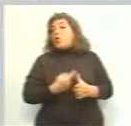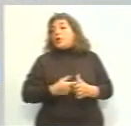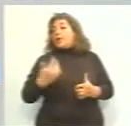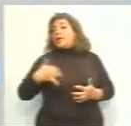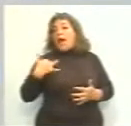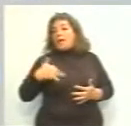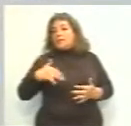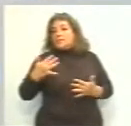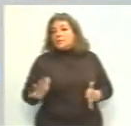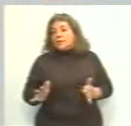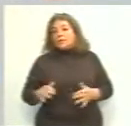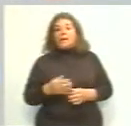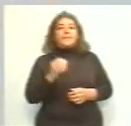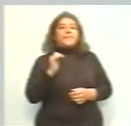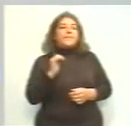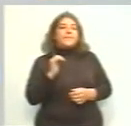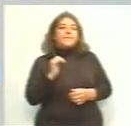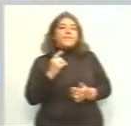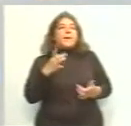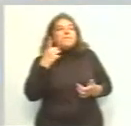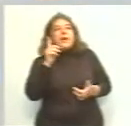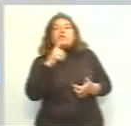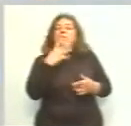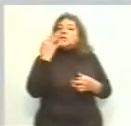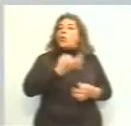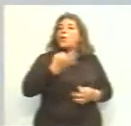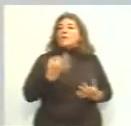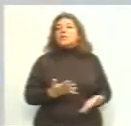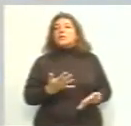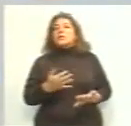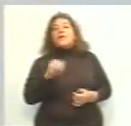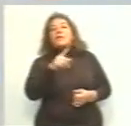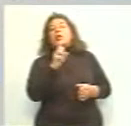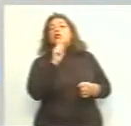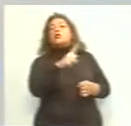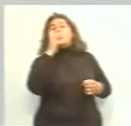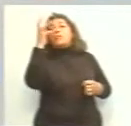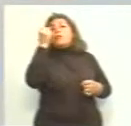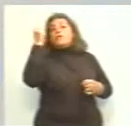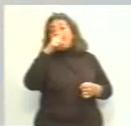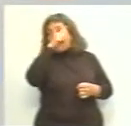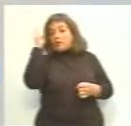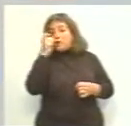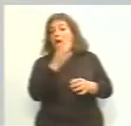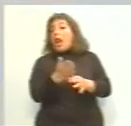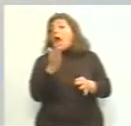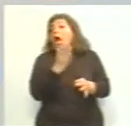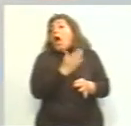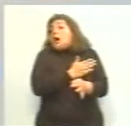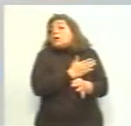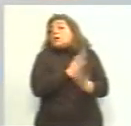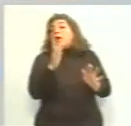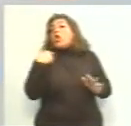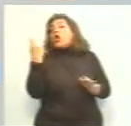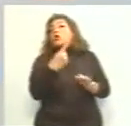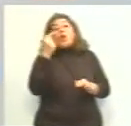y seguramente él va a tener su posibilidad nacional antes de lo que todos